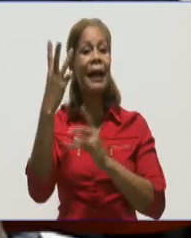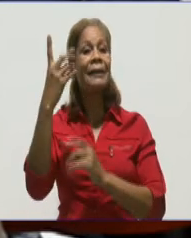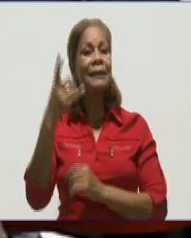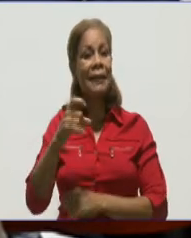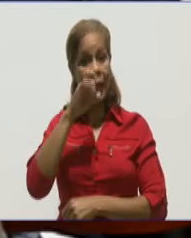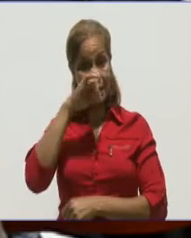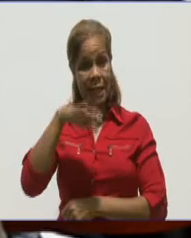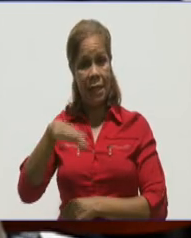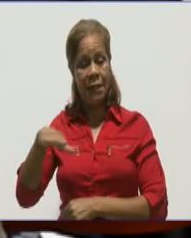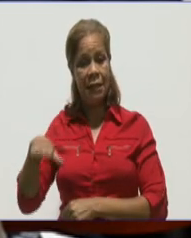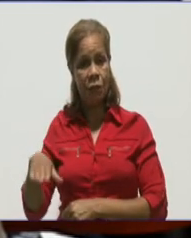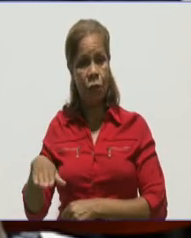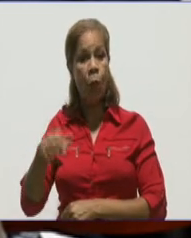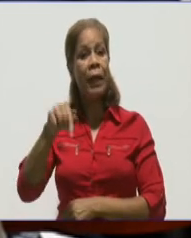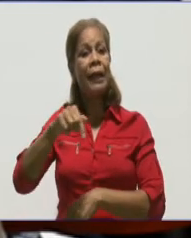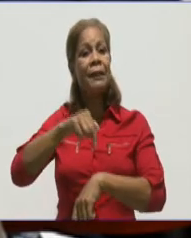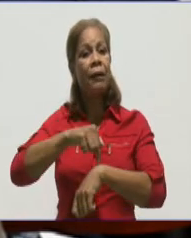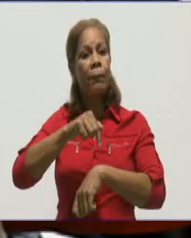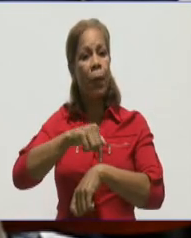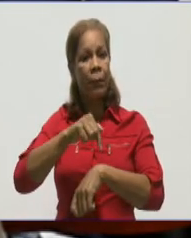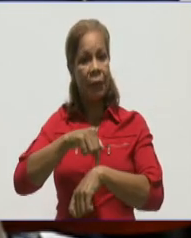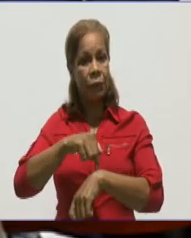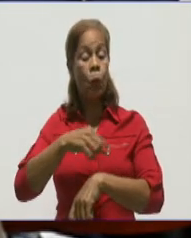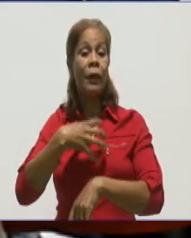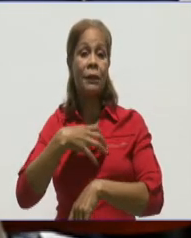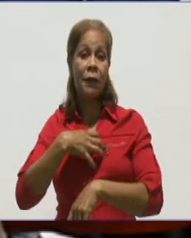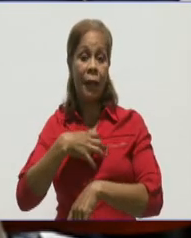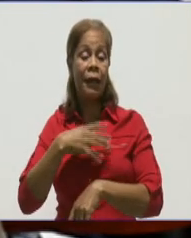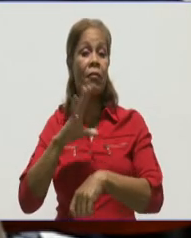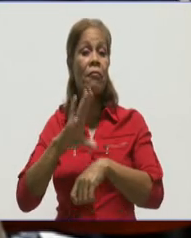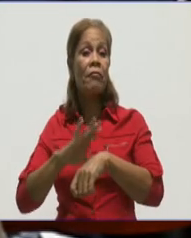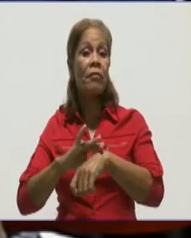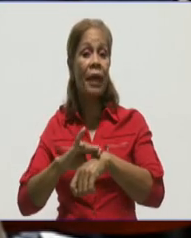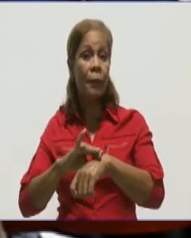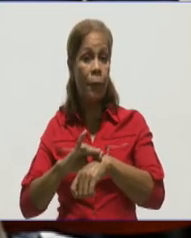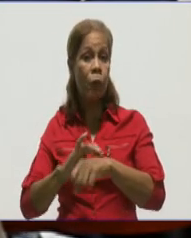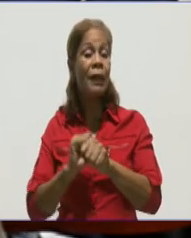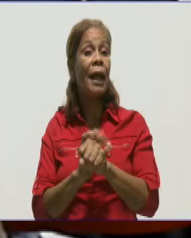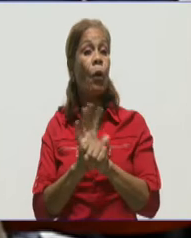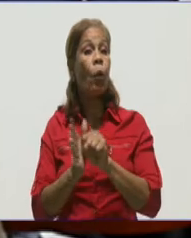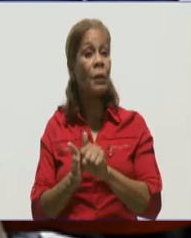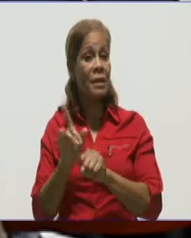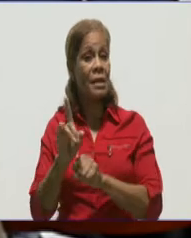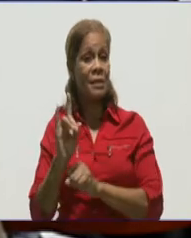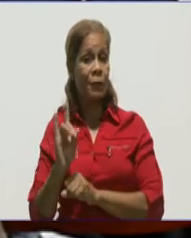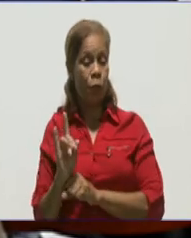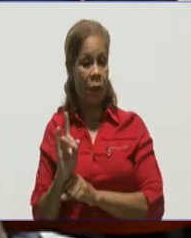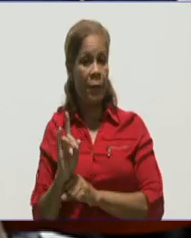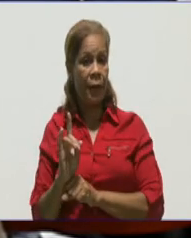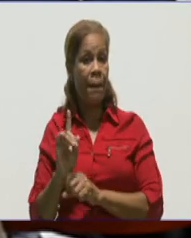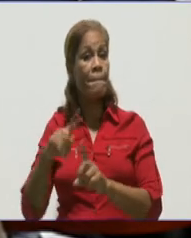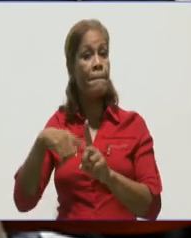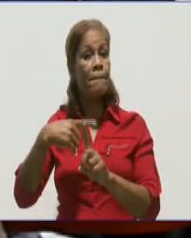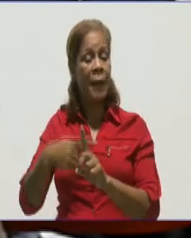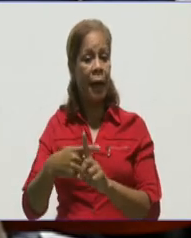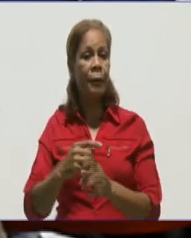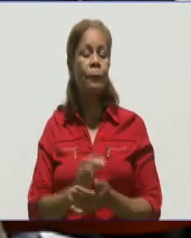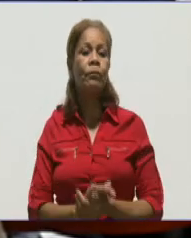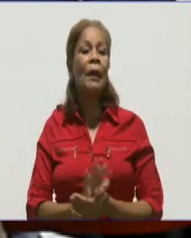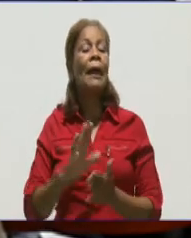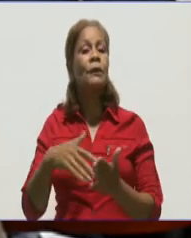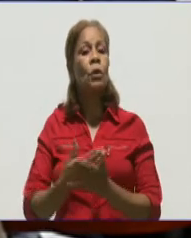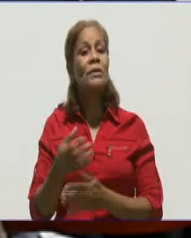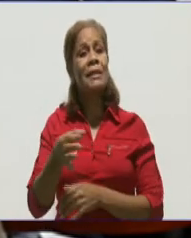que en este momento tienen COVID-19 en el país y en nuestra provincia. De los